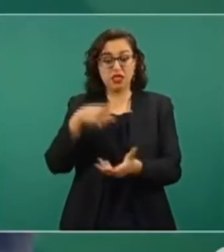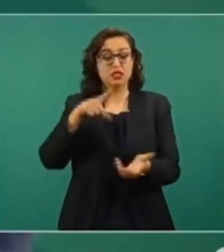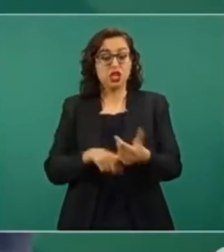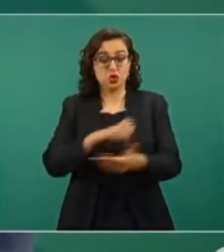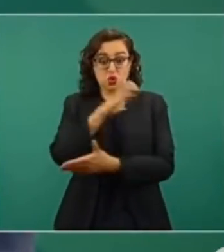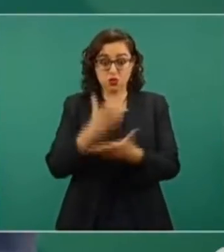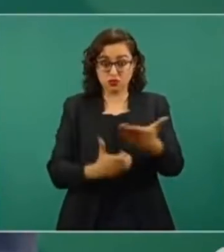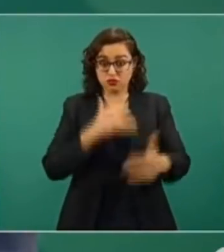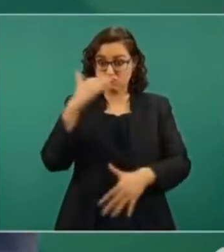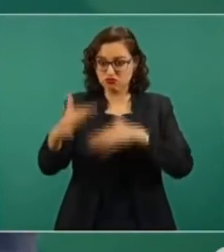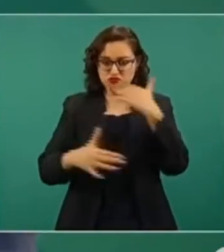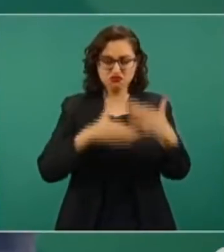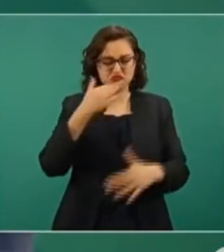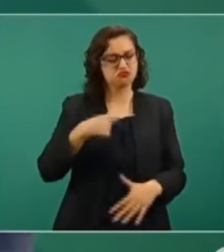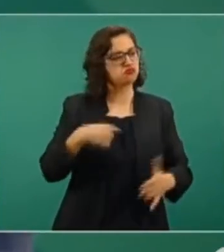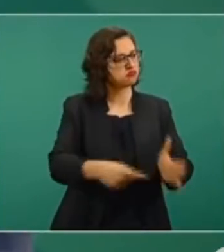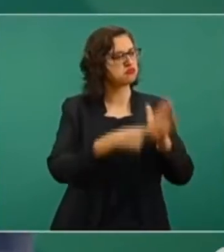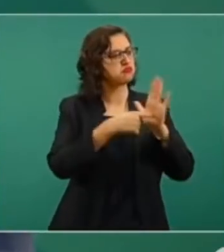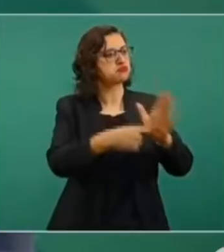el interés general.